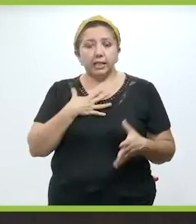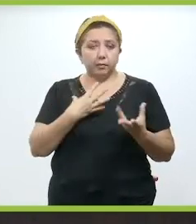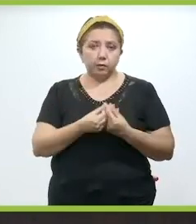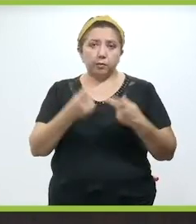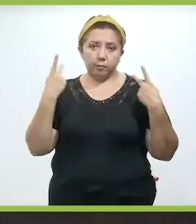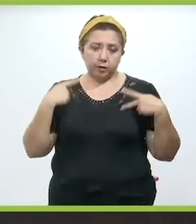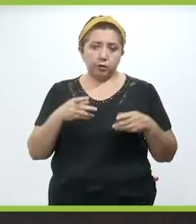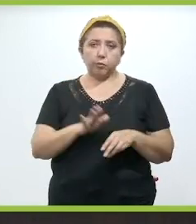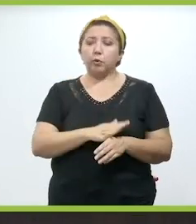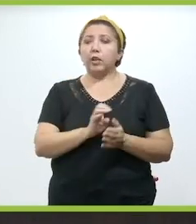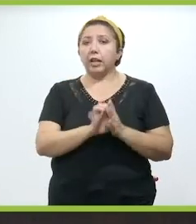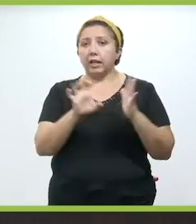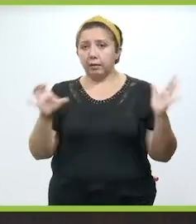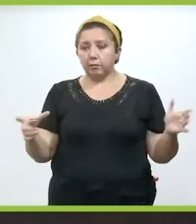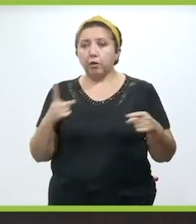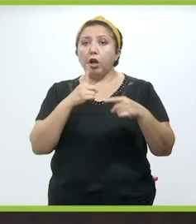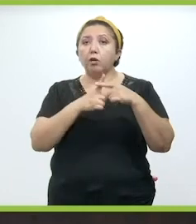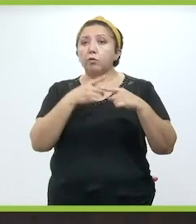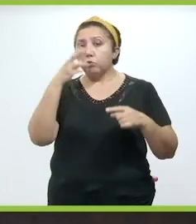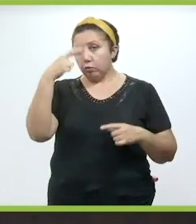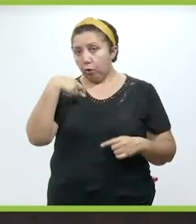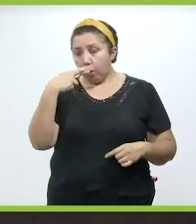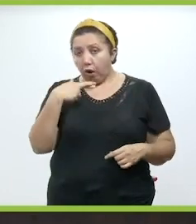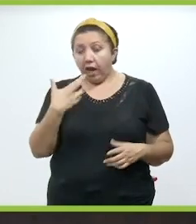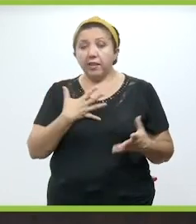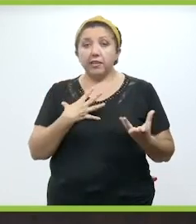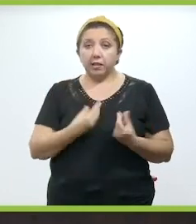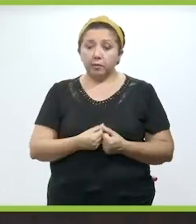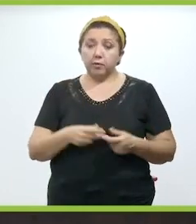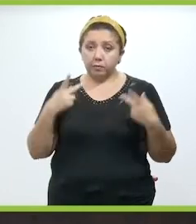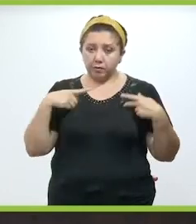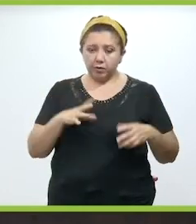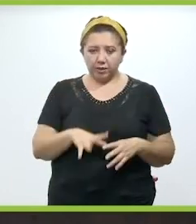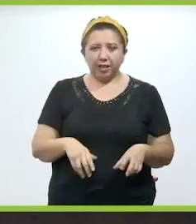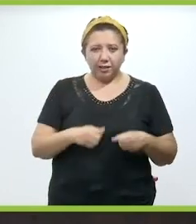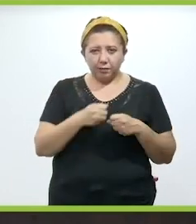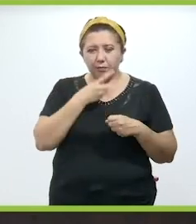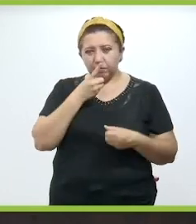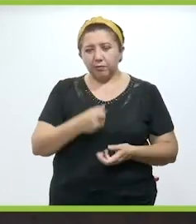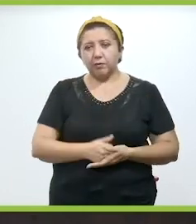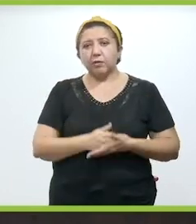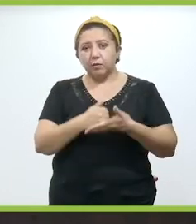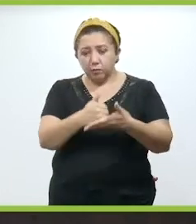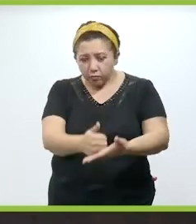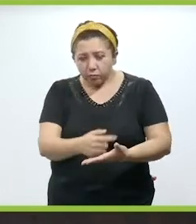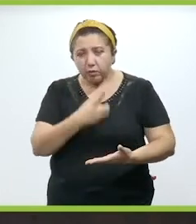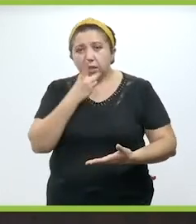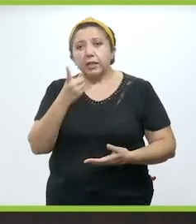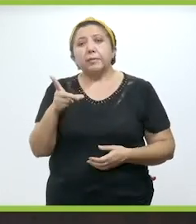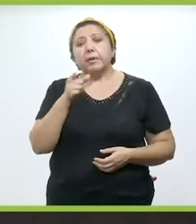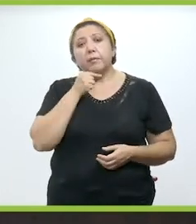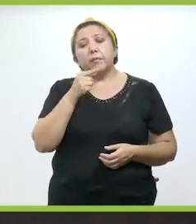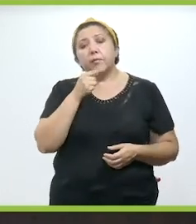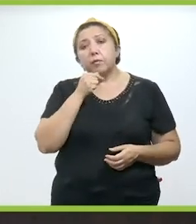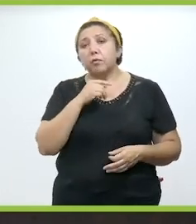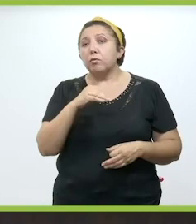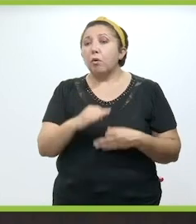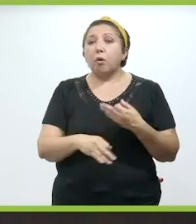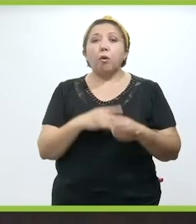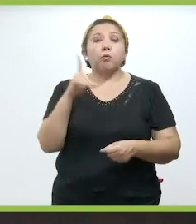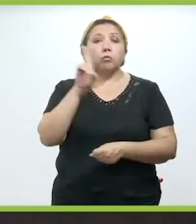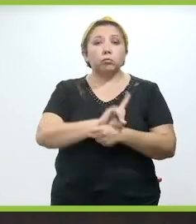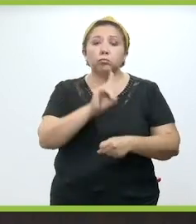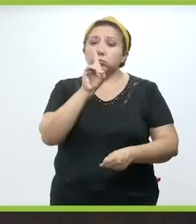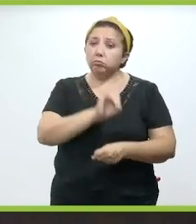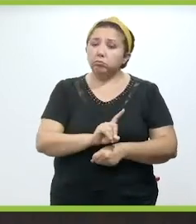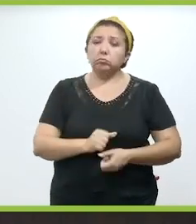tenemos al personal, por ejemplo, de la Cruz Roja, tenemos a los paramédicos que dependen de la Secretaría de Seguridad Pública, gente que todos los días